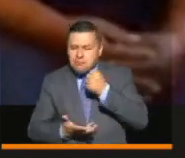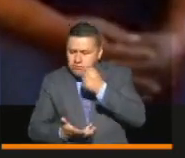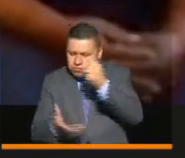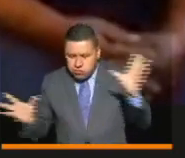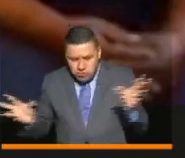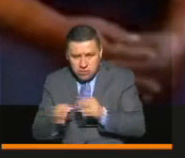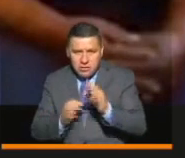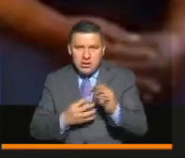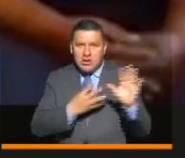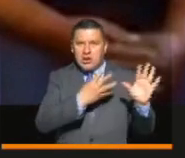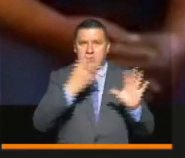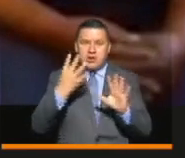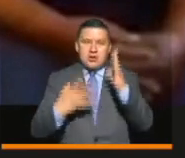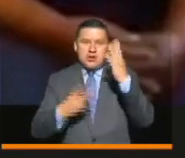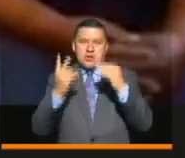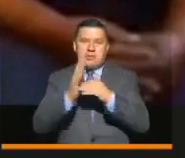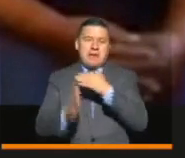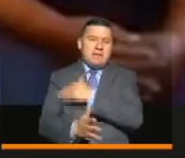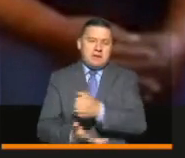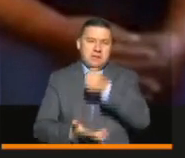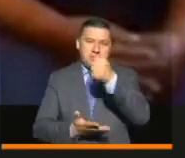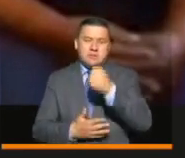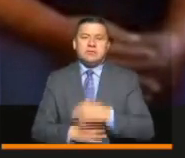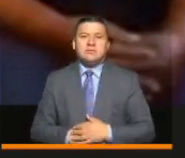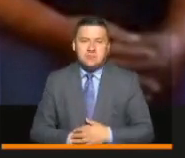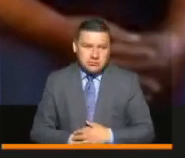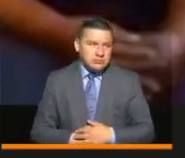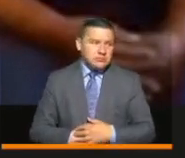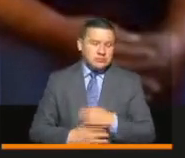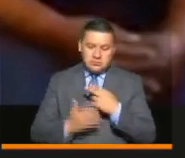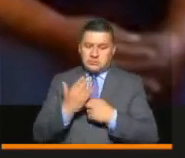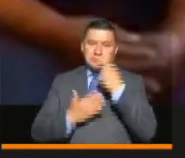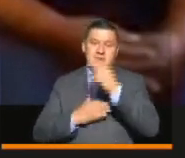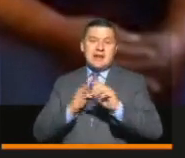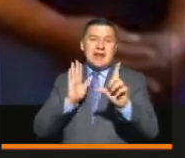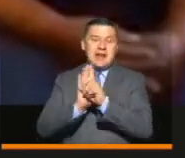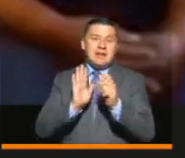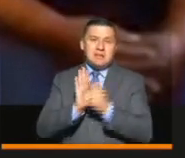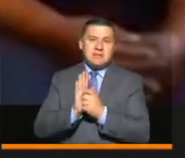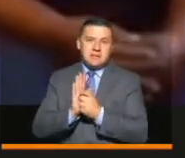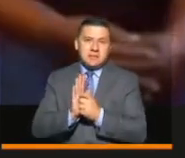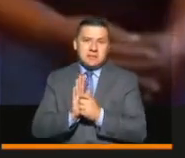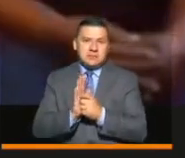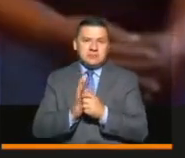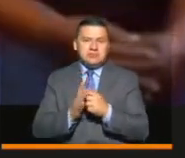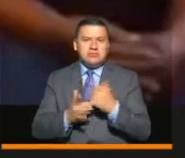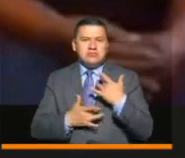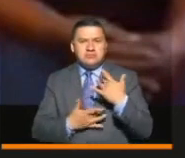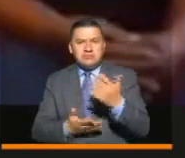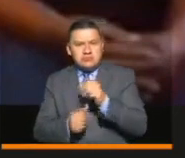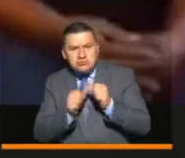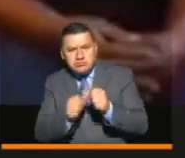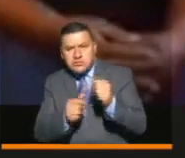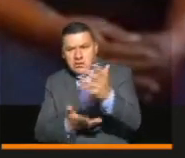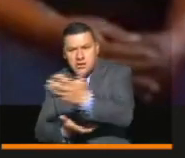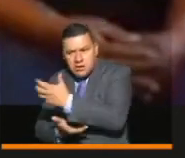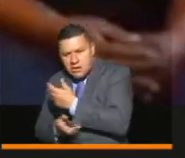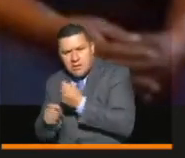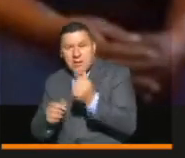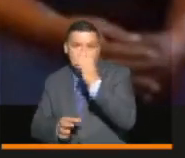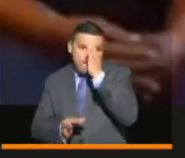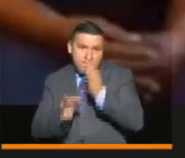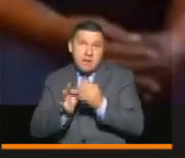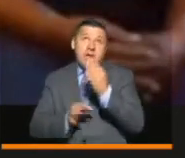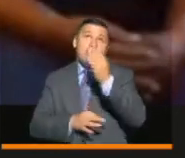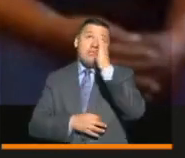de 912 mil millones de pesos. El proyecto de ley de solidaridad sostenible, que con mucha fe